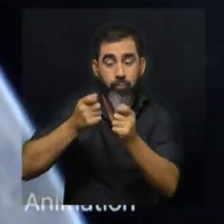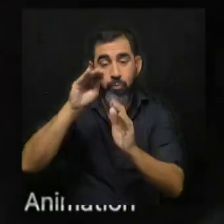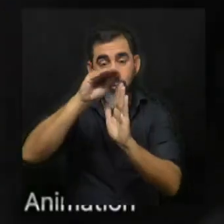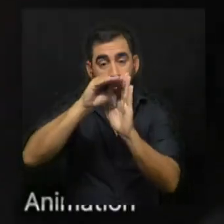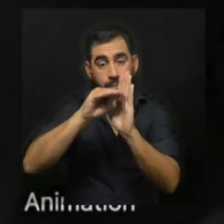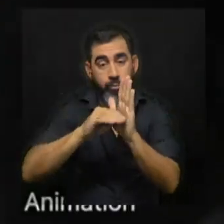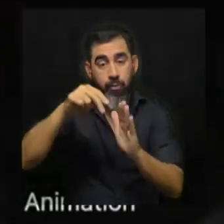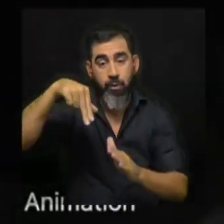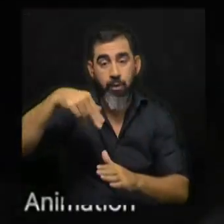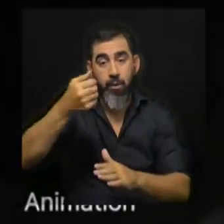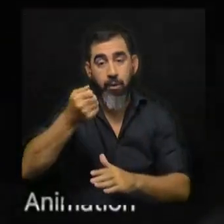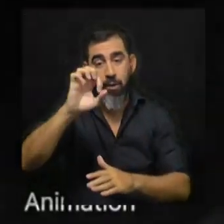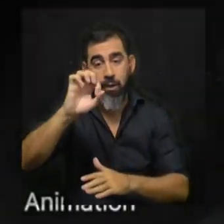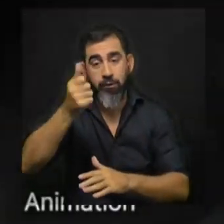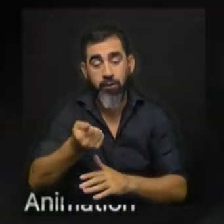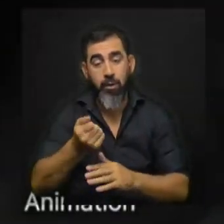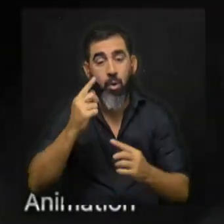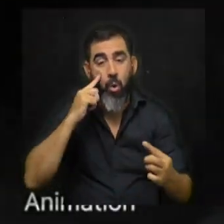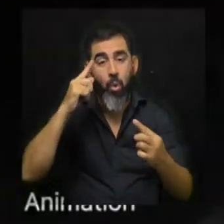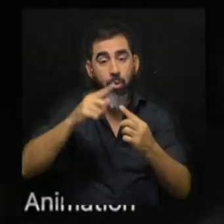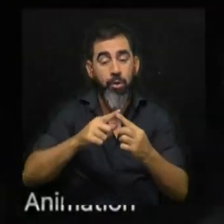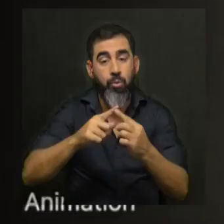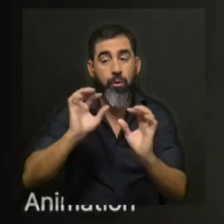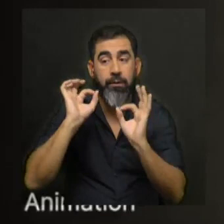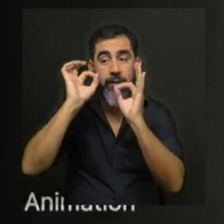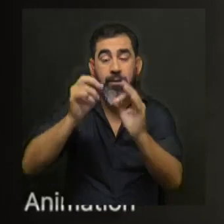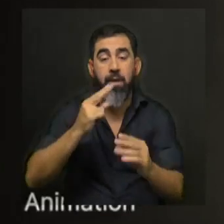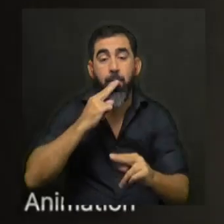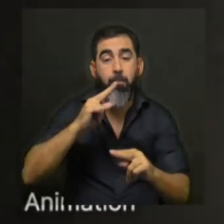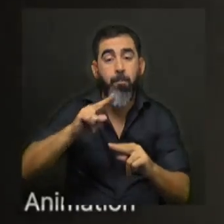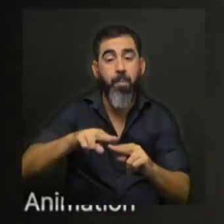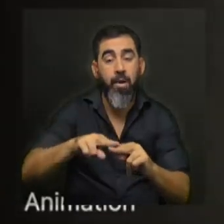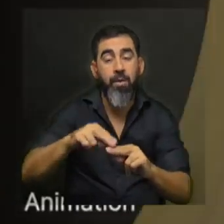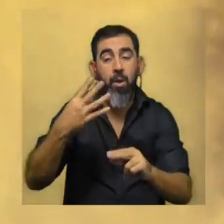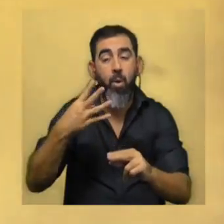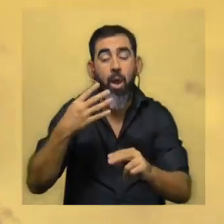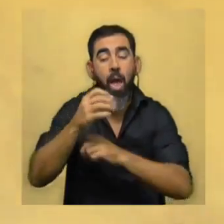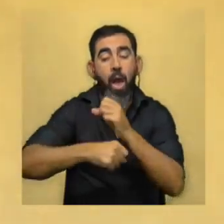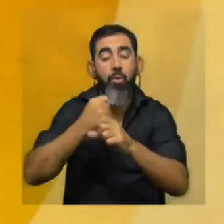espacial, la NASA buscará llegar a Marte en la década del 40.